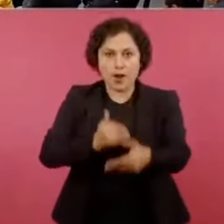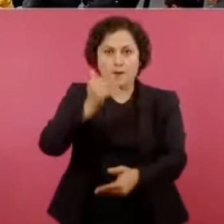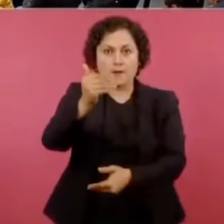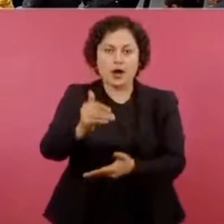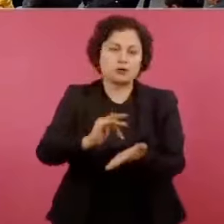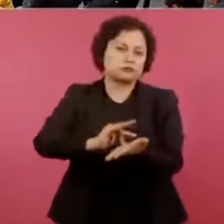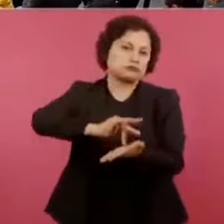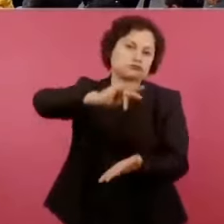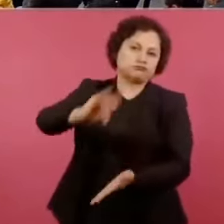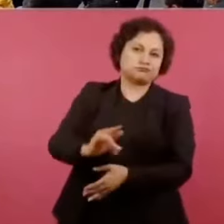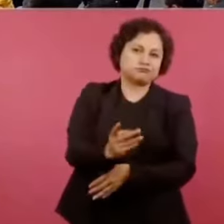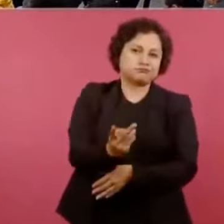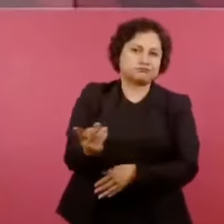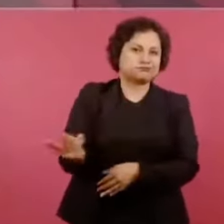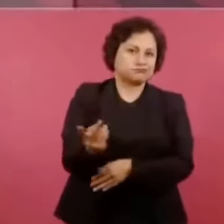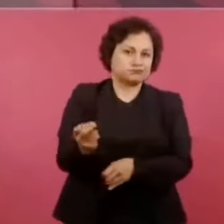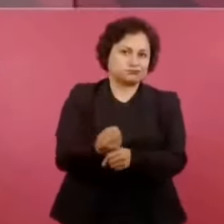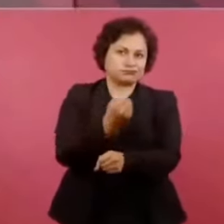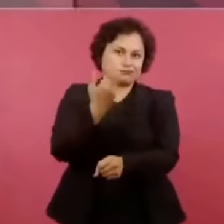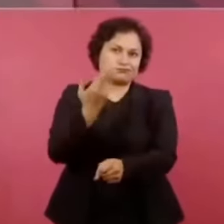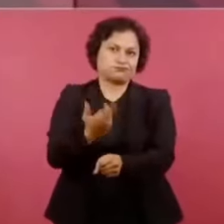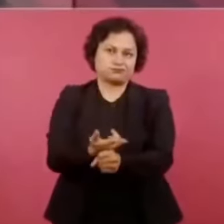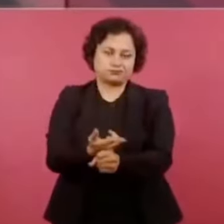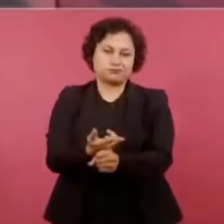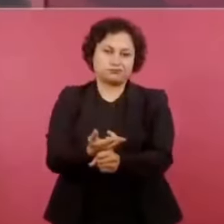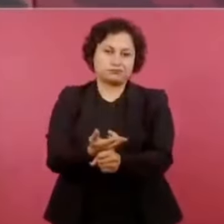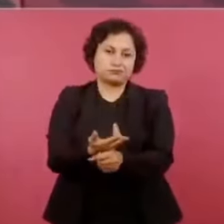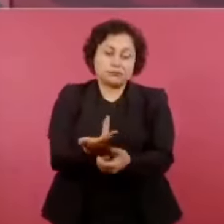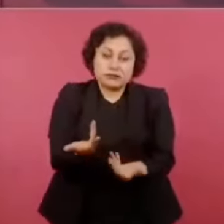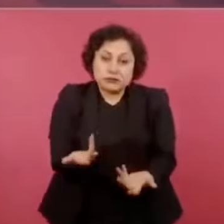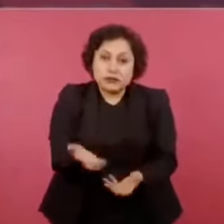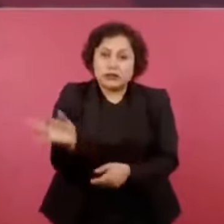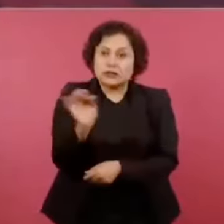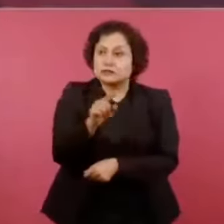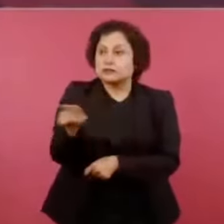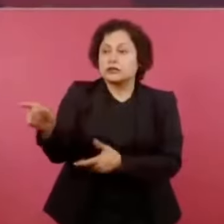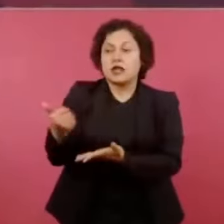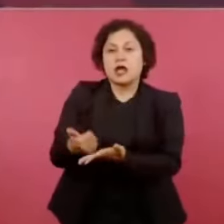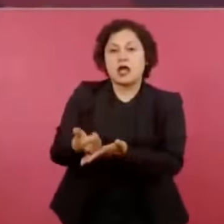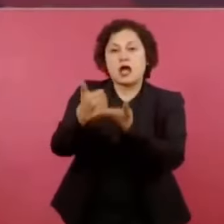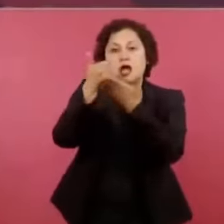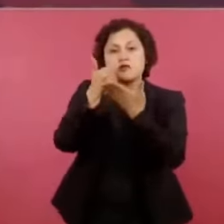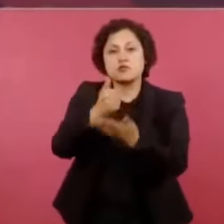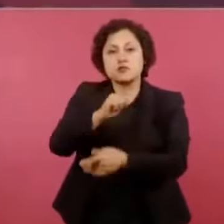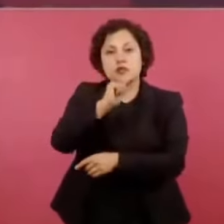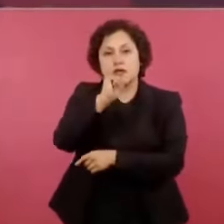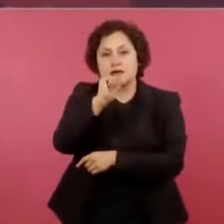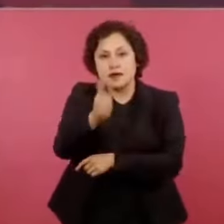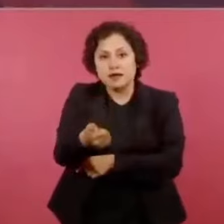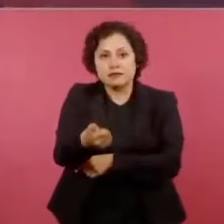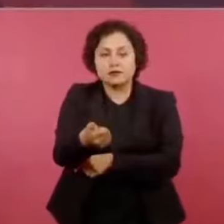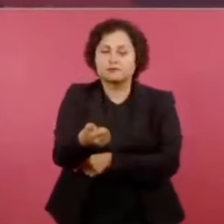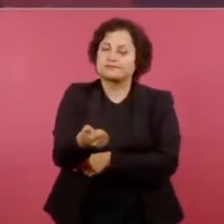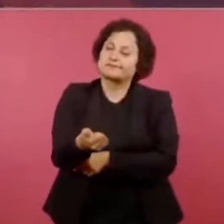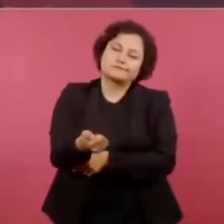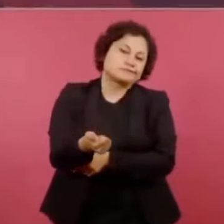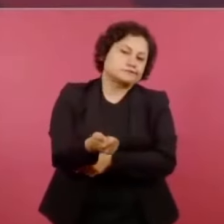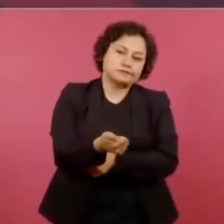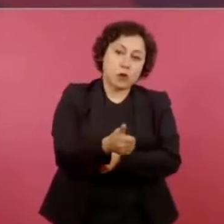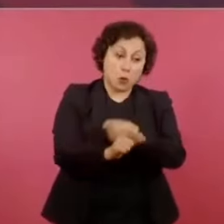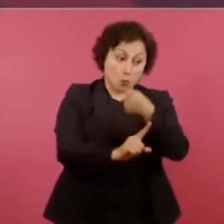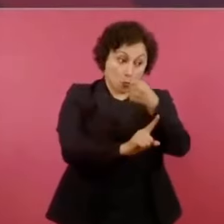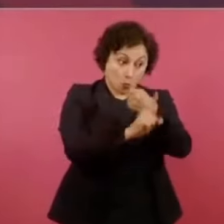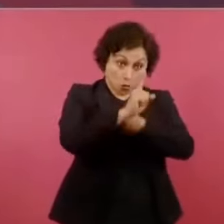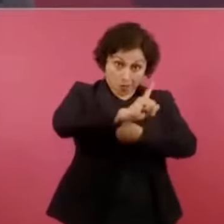no hubiésemos podido enfrentar los grandes, graves problemas nacionales sin el apoyo